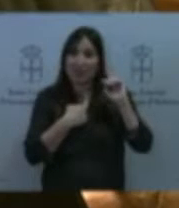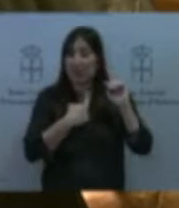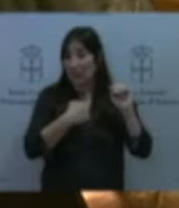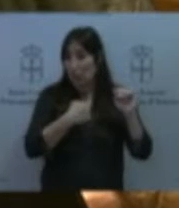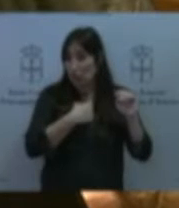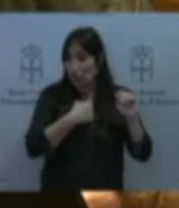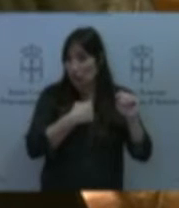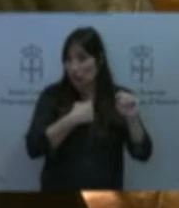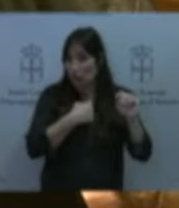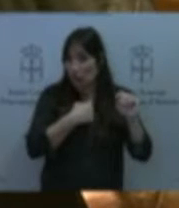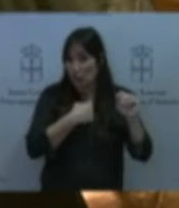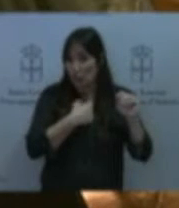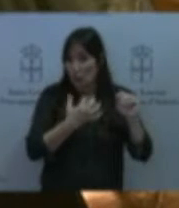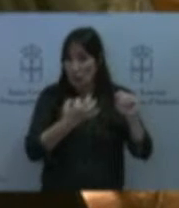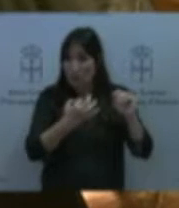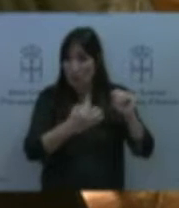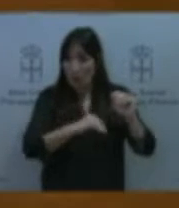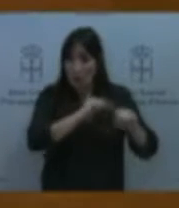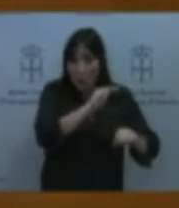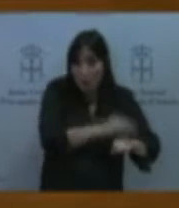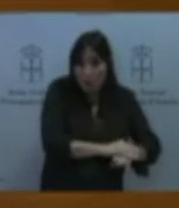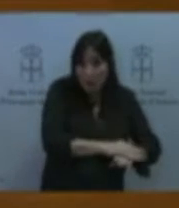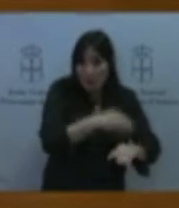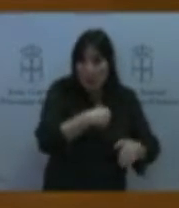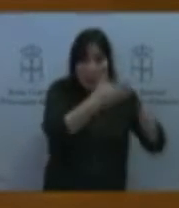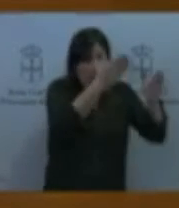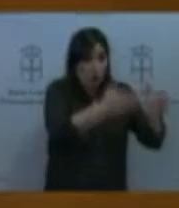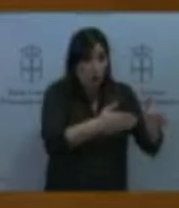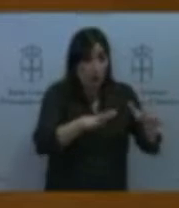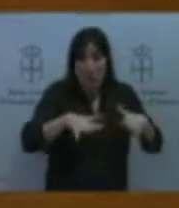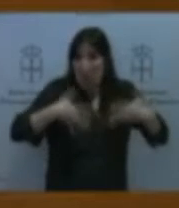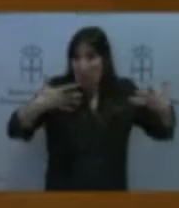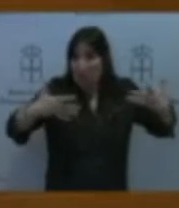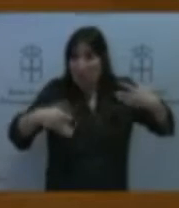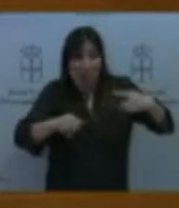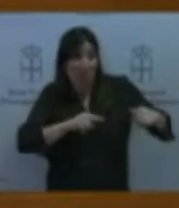la marcha decide o decida y entonces yo me acomodo